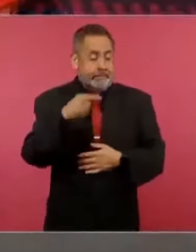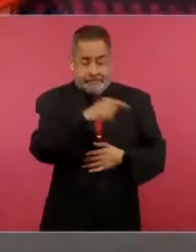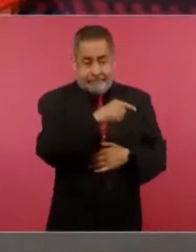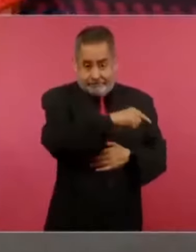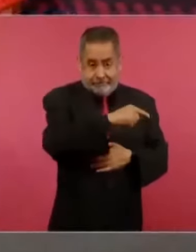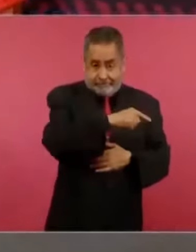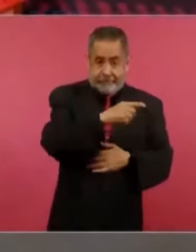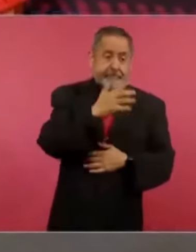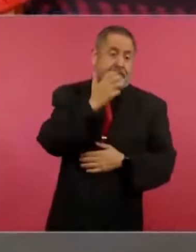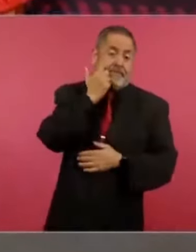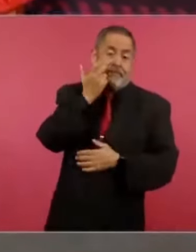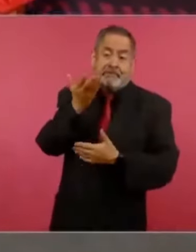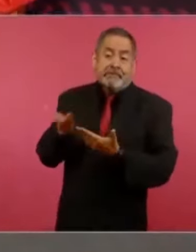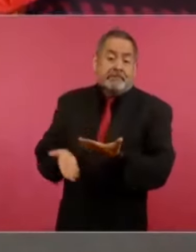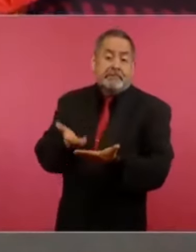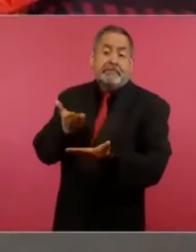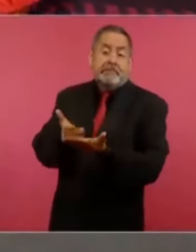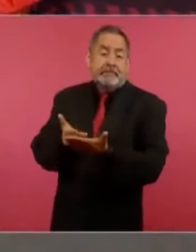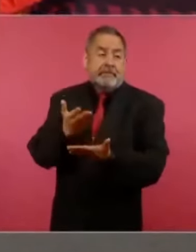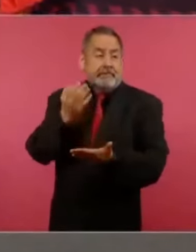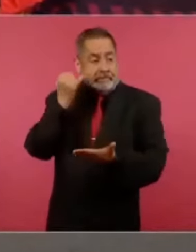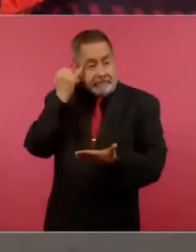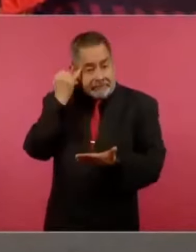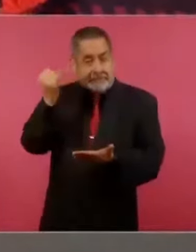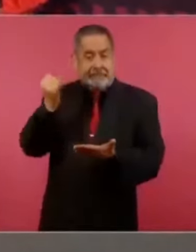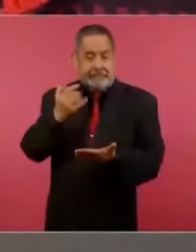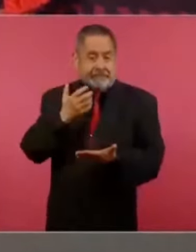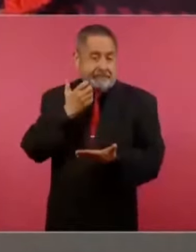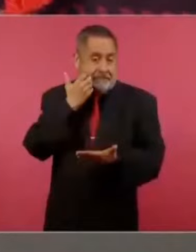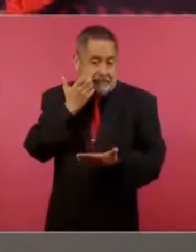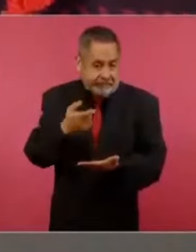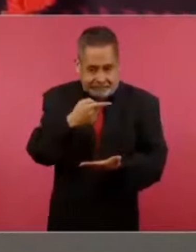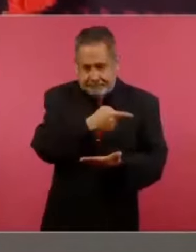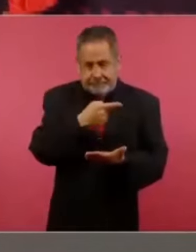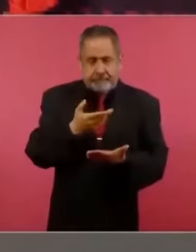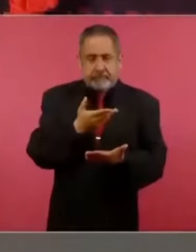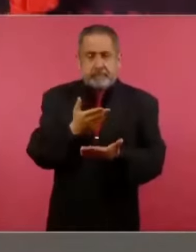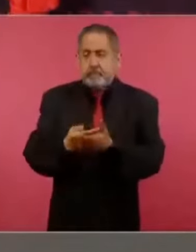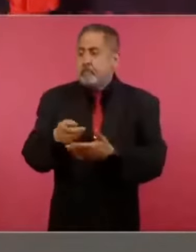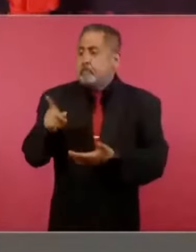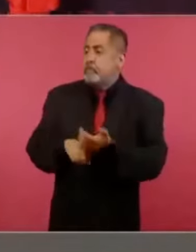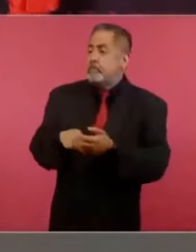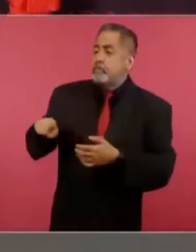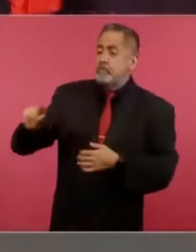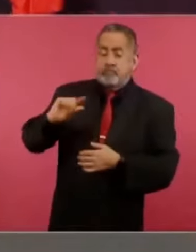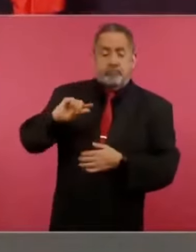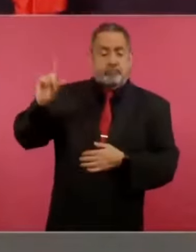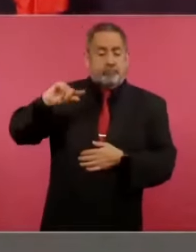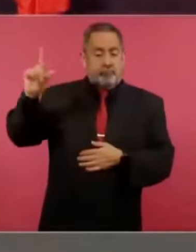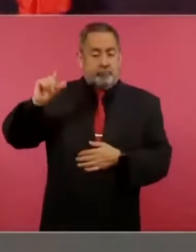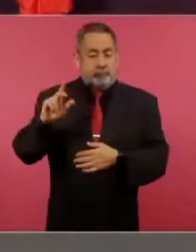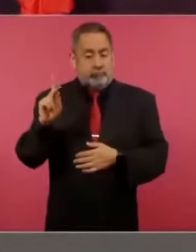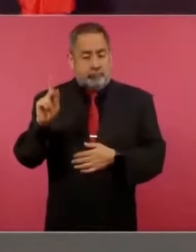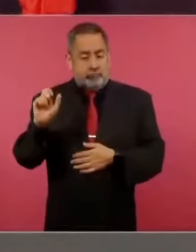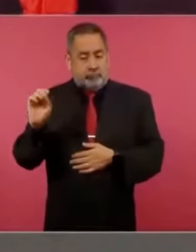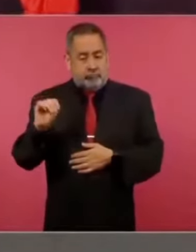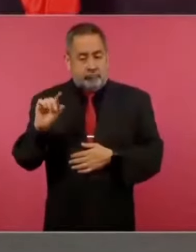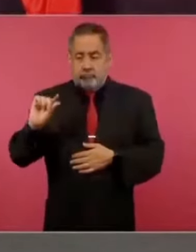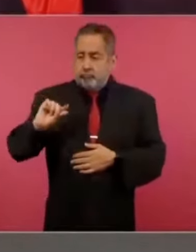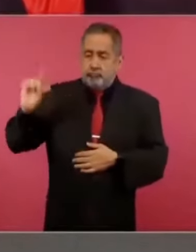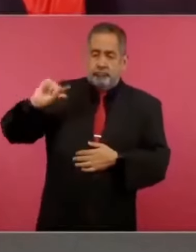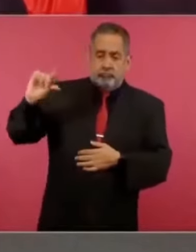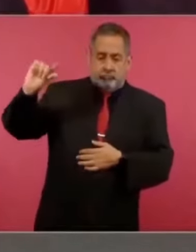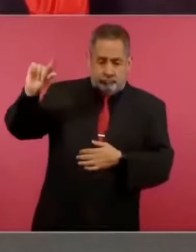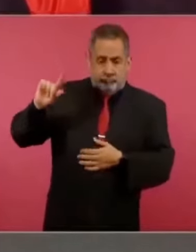en esa reforma que los altos funcionarios de Pemex, incluidos los